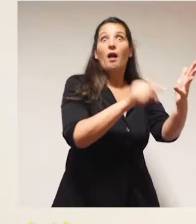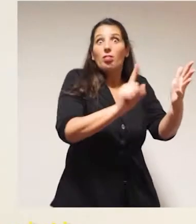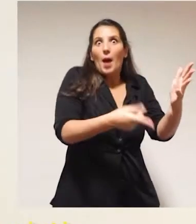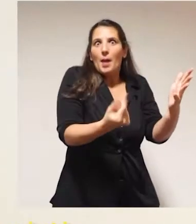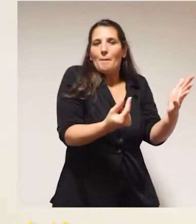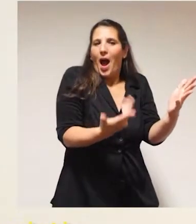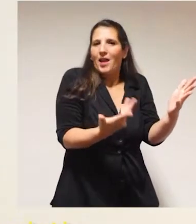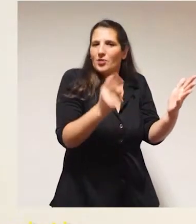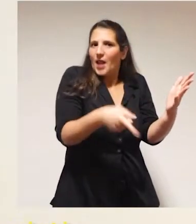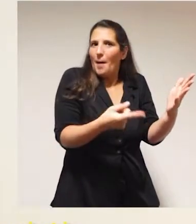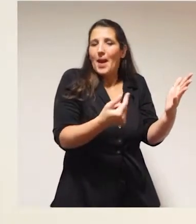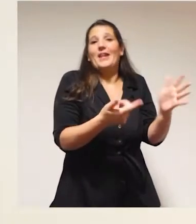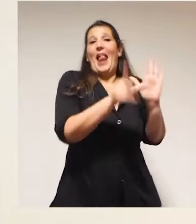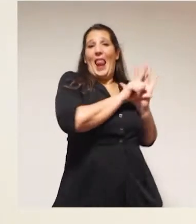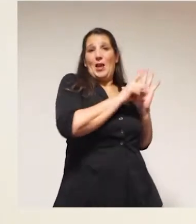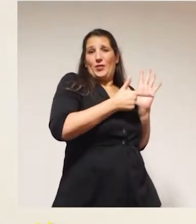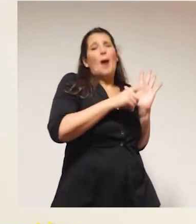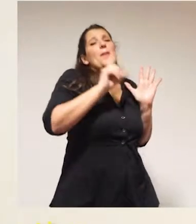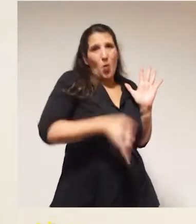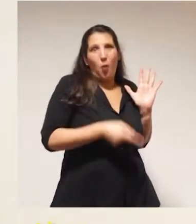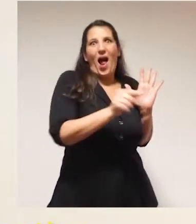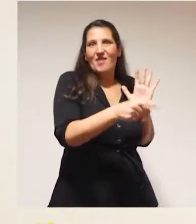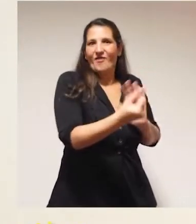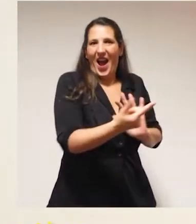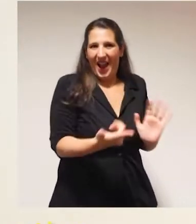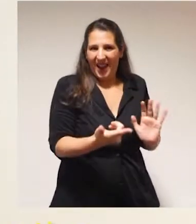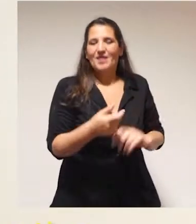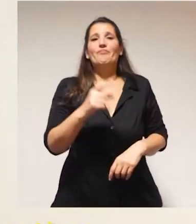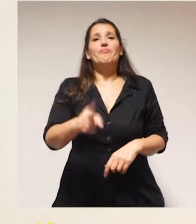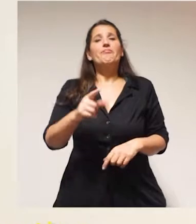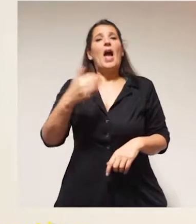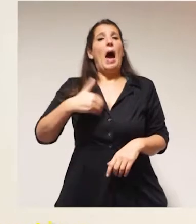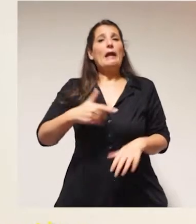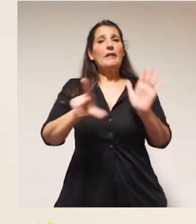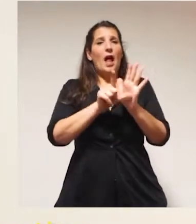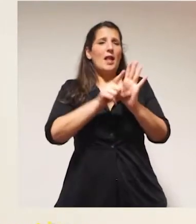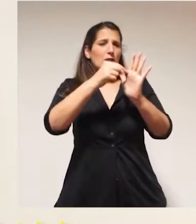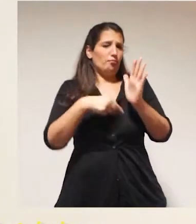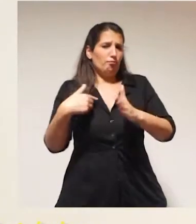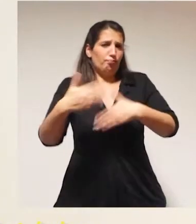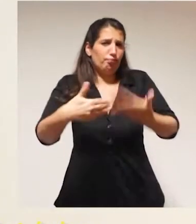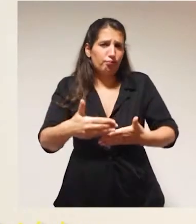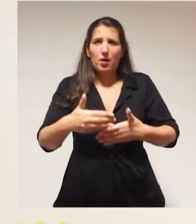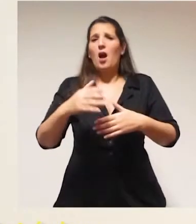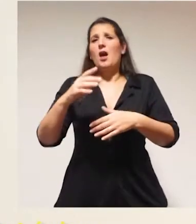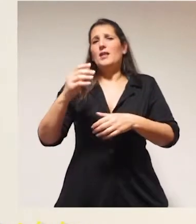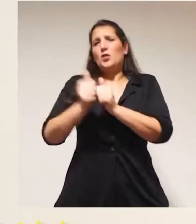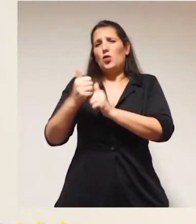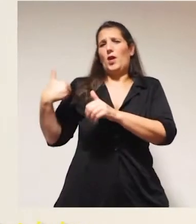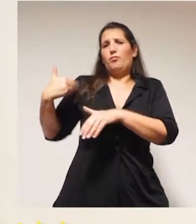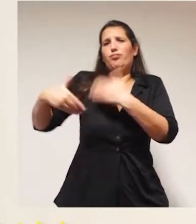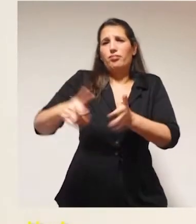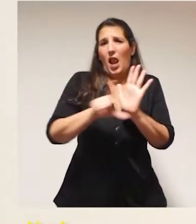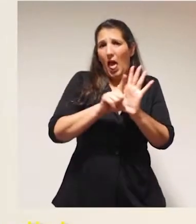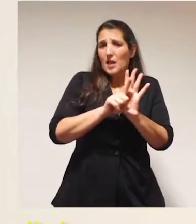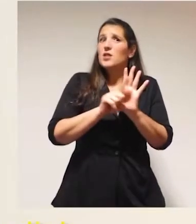pero que existan o que puedan existir. El desarrollo de la normativa argentina, así como en todo su desarrollo